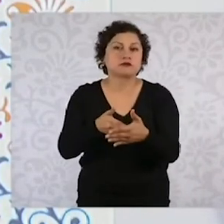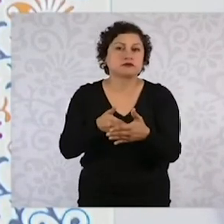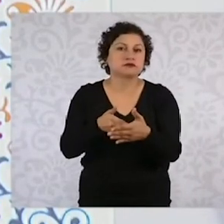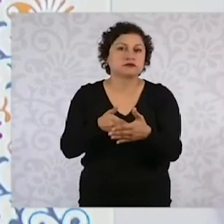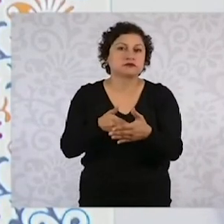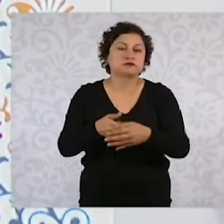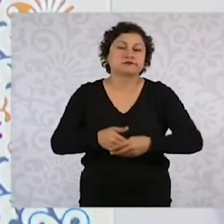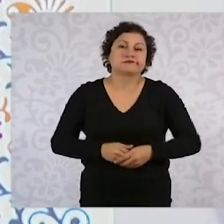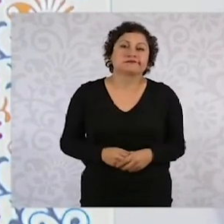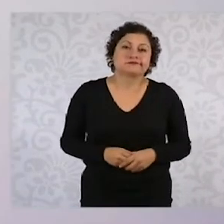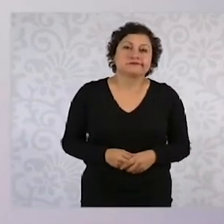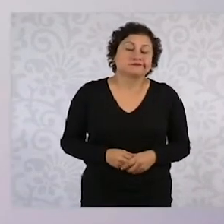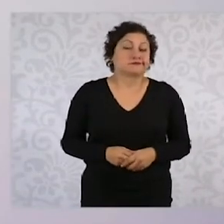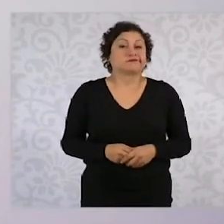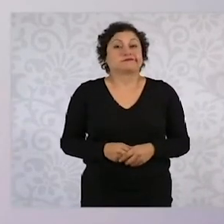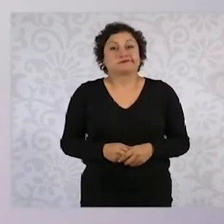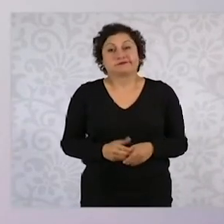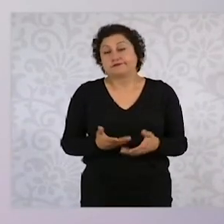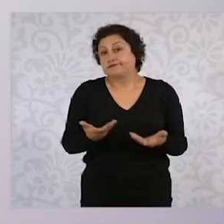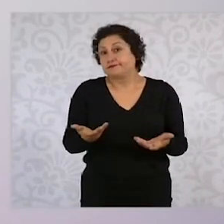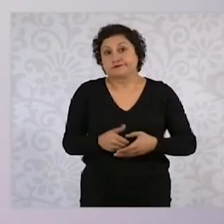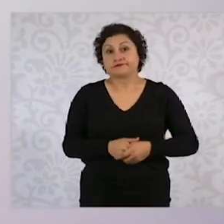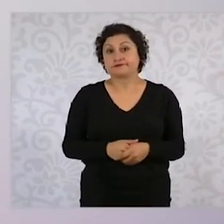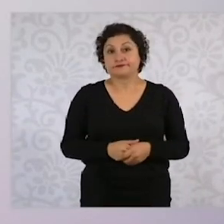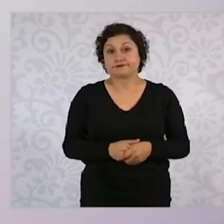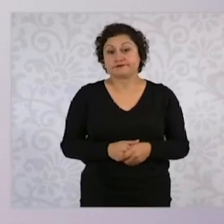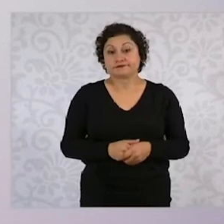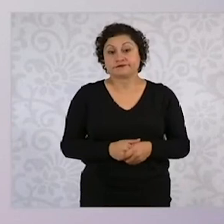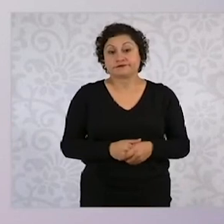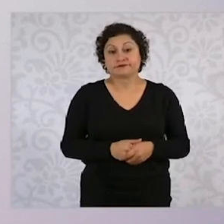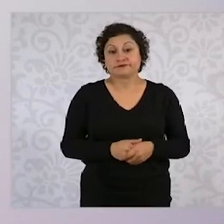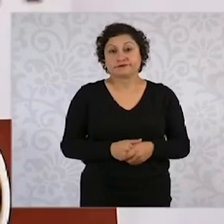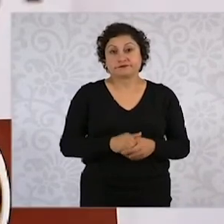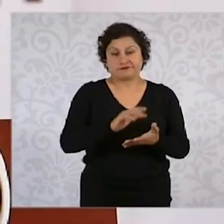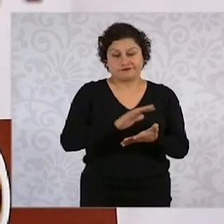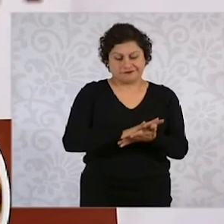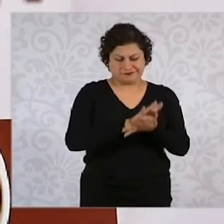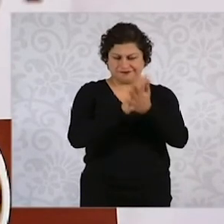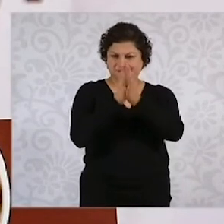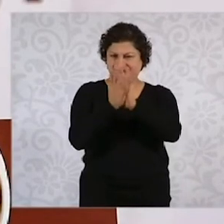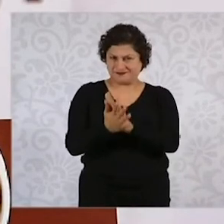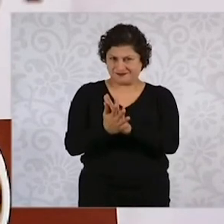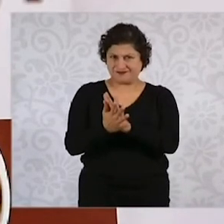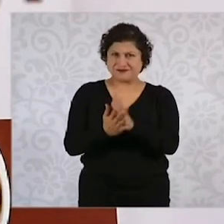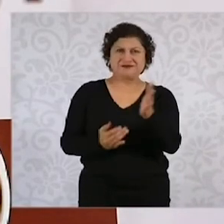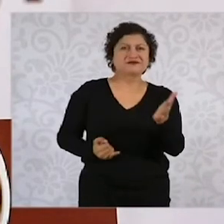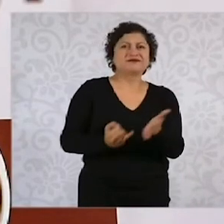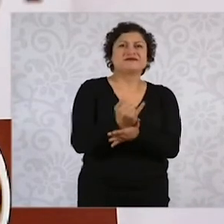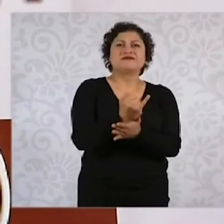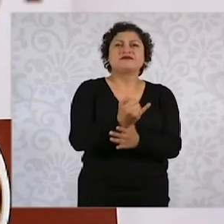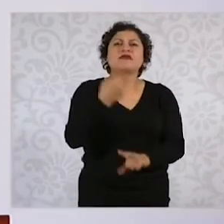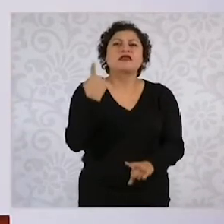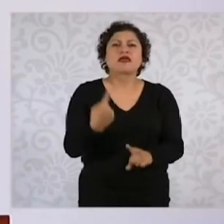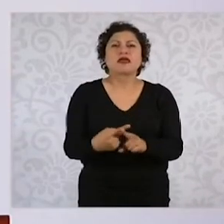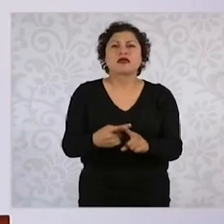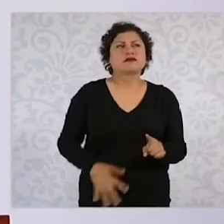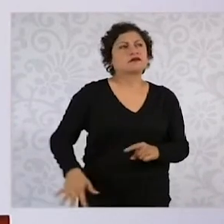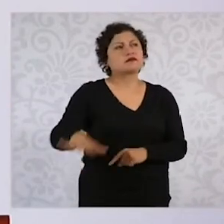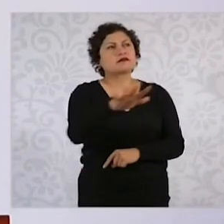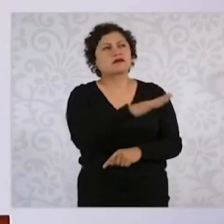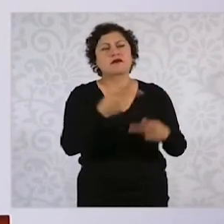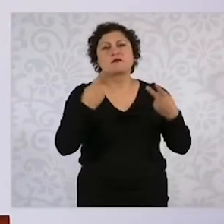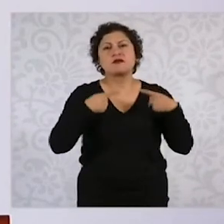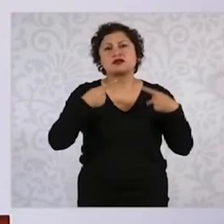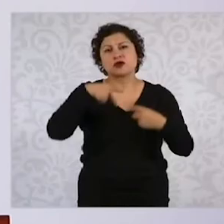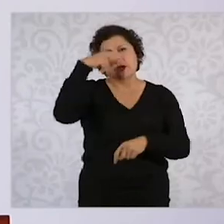A la transformación, que es una decisión del pueblo de México, no la pueden parar ocho ministros